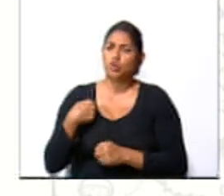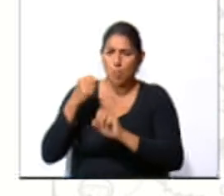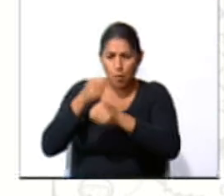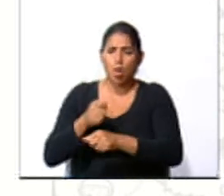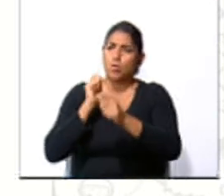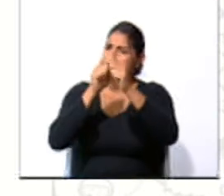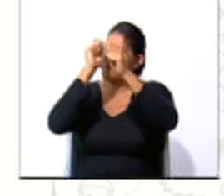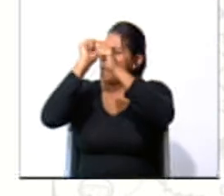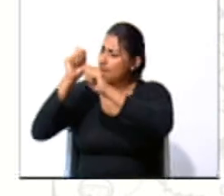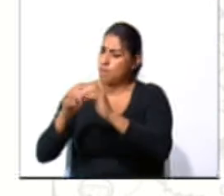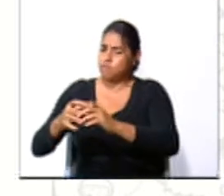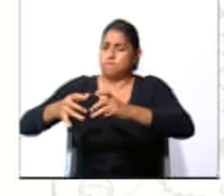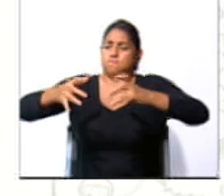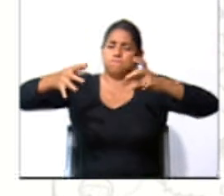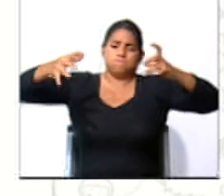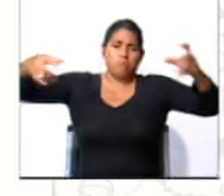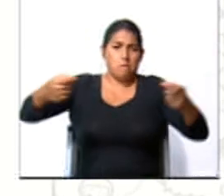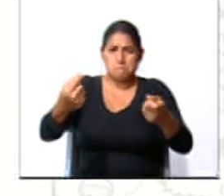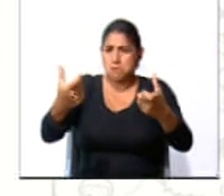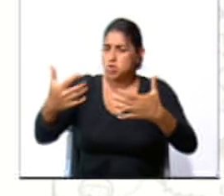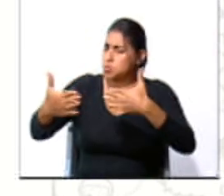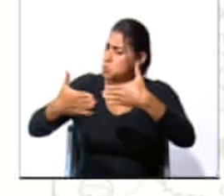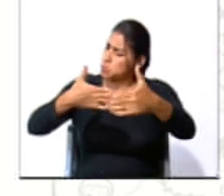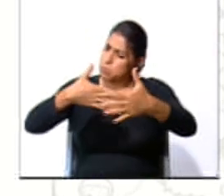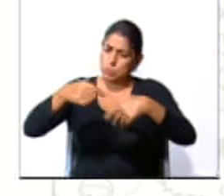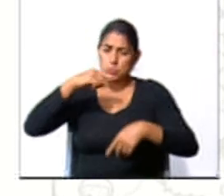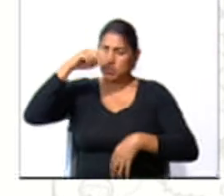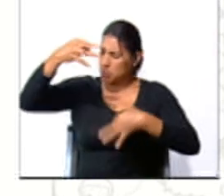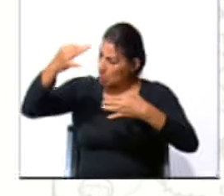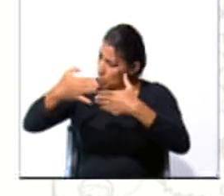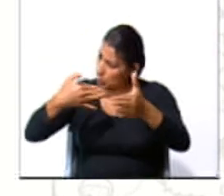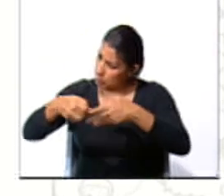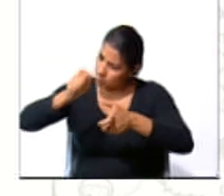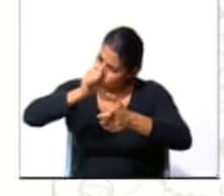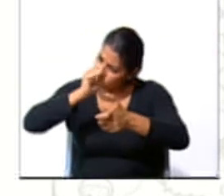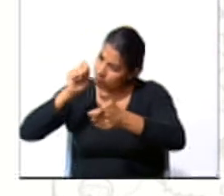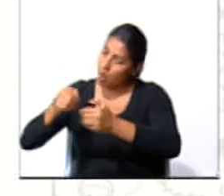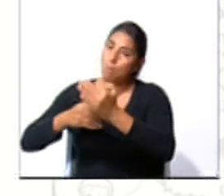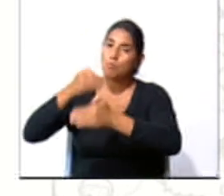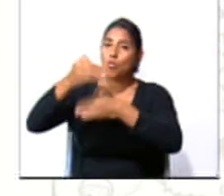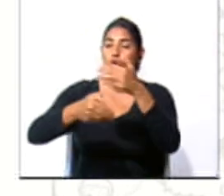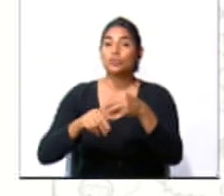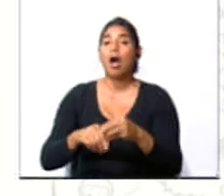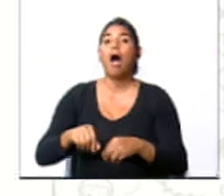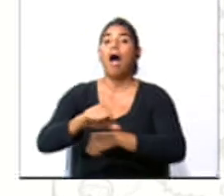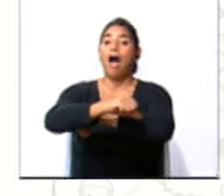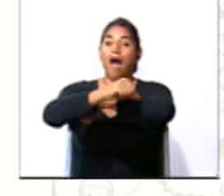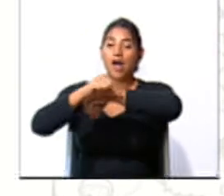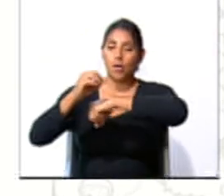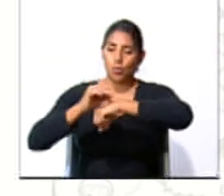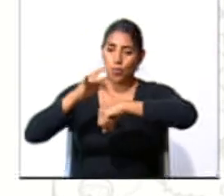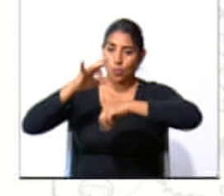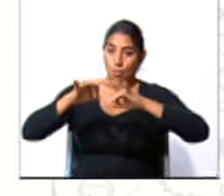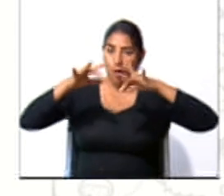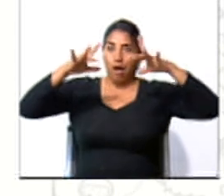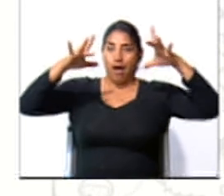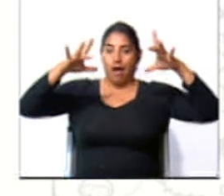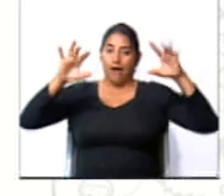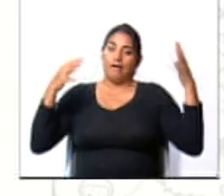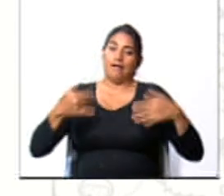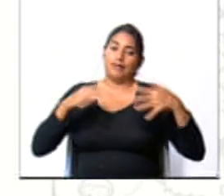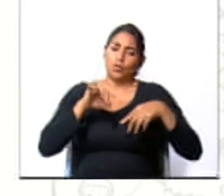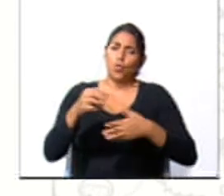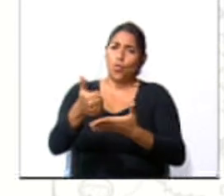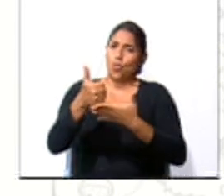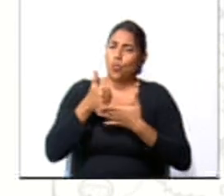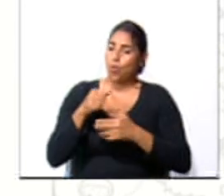proyectos tan grandes y significativos como estos. Y cuando hablamos de joya arquitectónica nos estamos refiriendo a ese